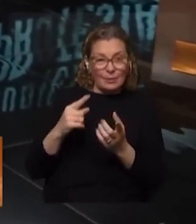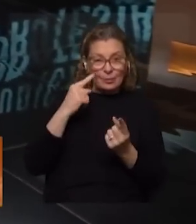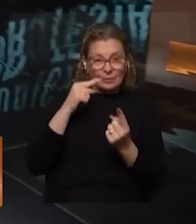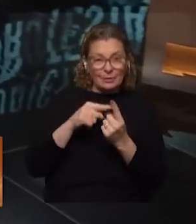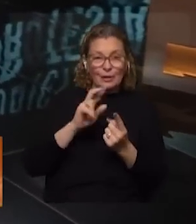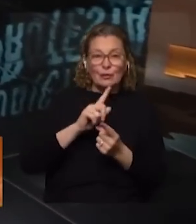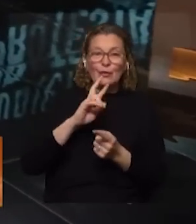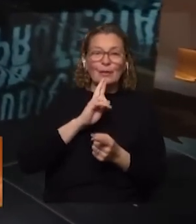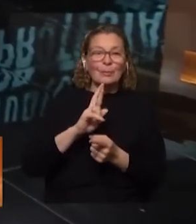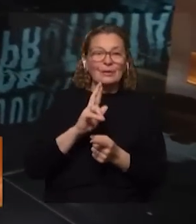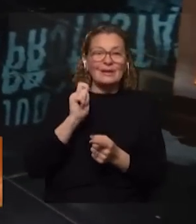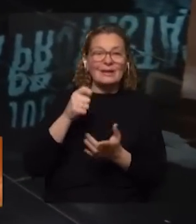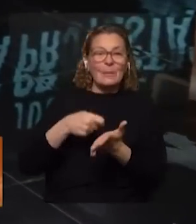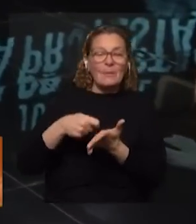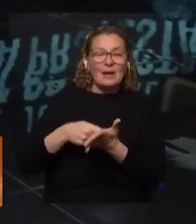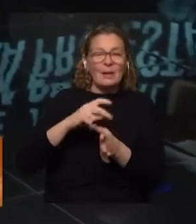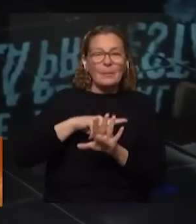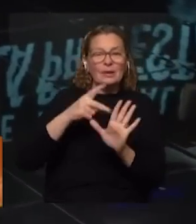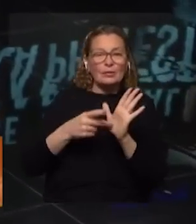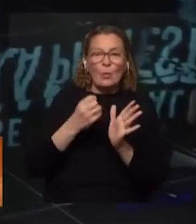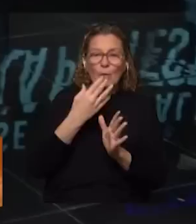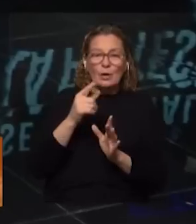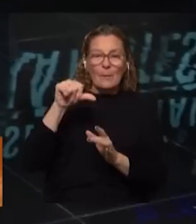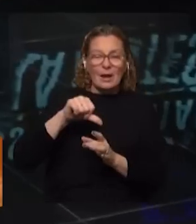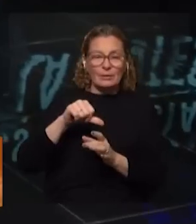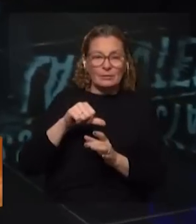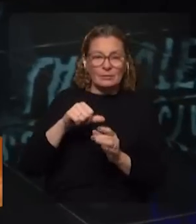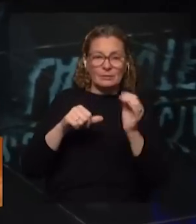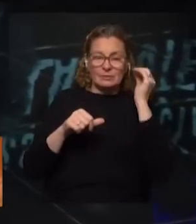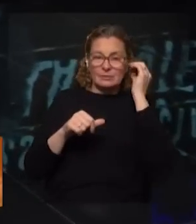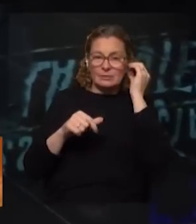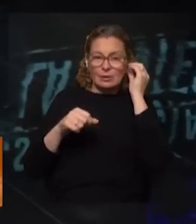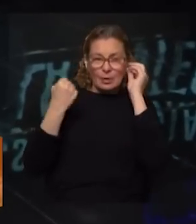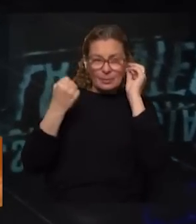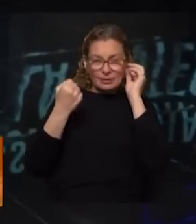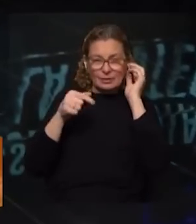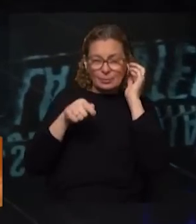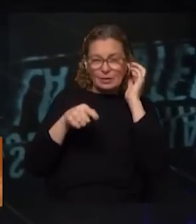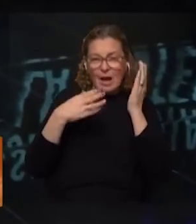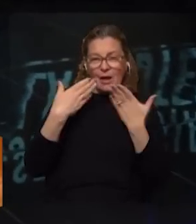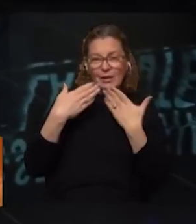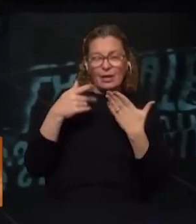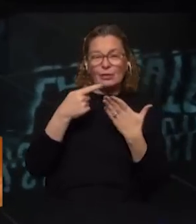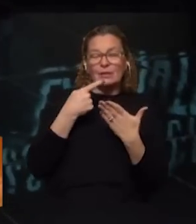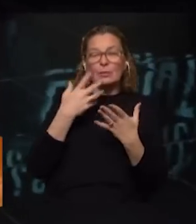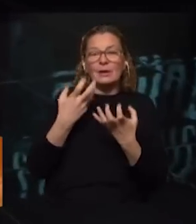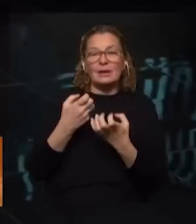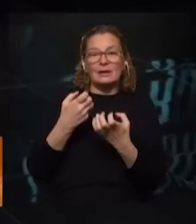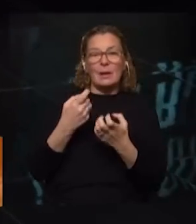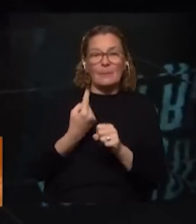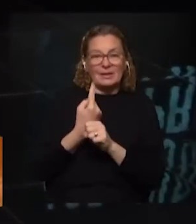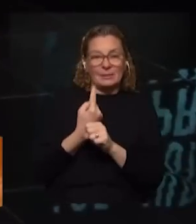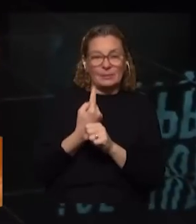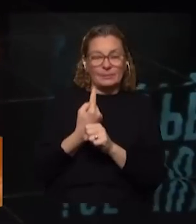responder la pregunta de fondo que es, ¿quién paga? ¿El proyecto no es bueno o malo? Vayamos a lo que es central para ustedes, hablado de lo que queríamos en principio